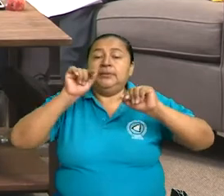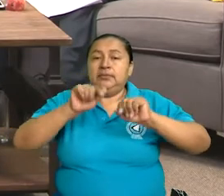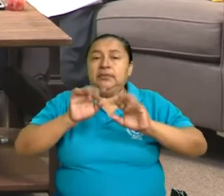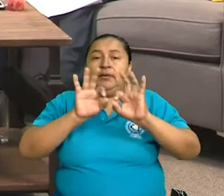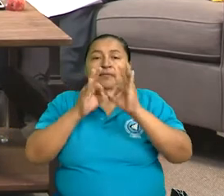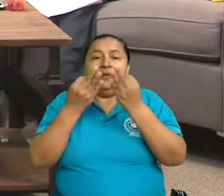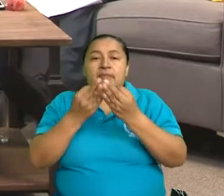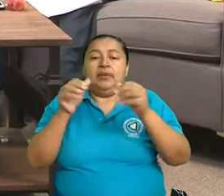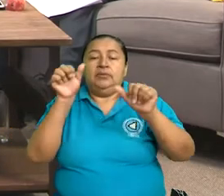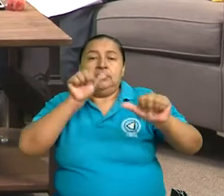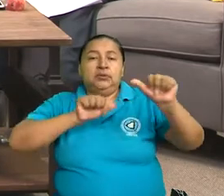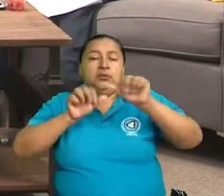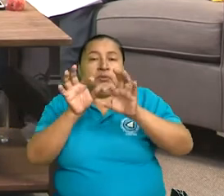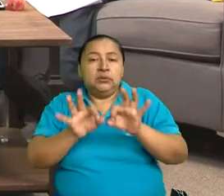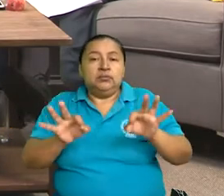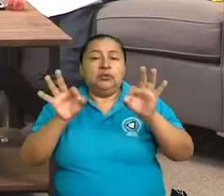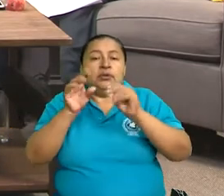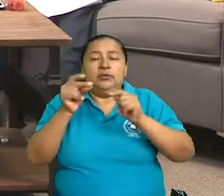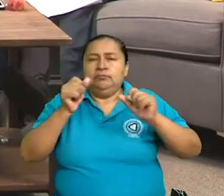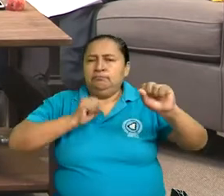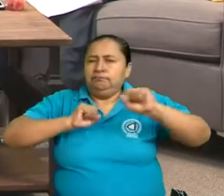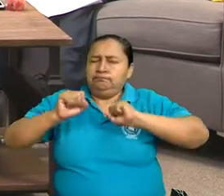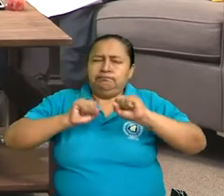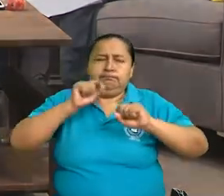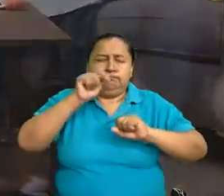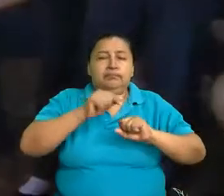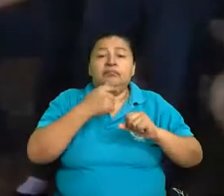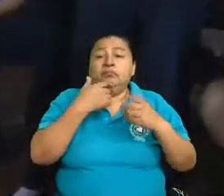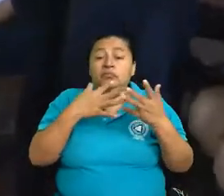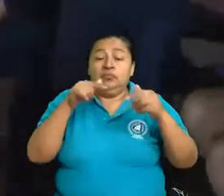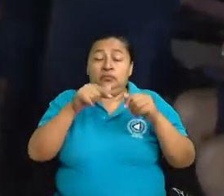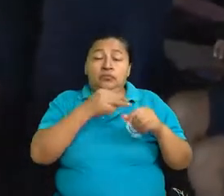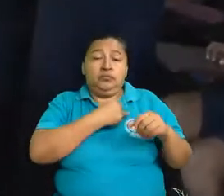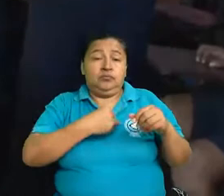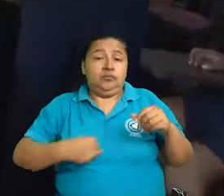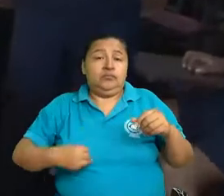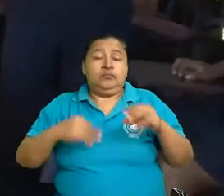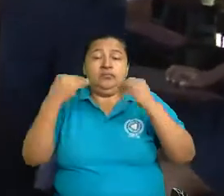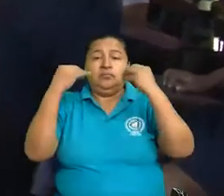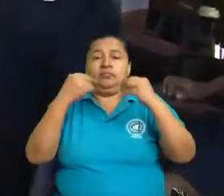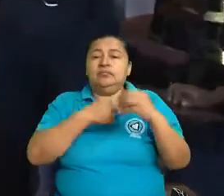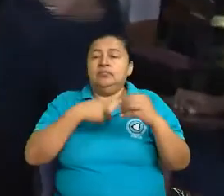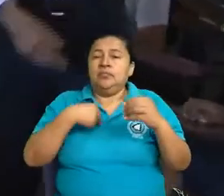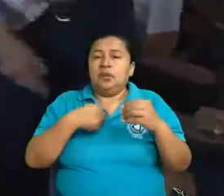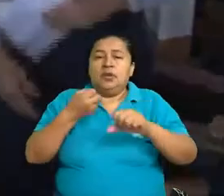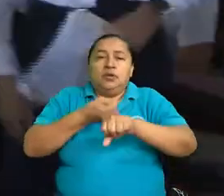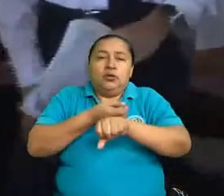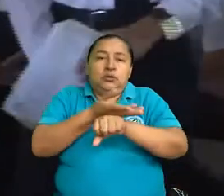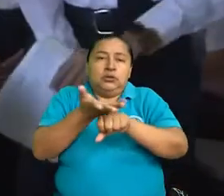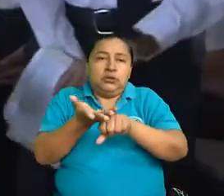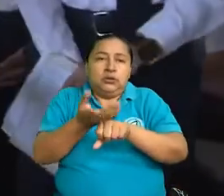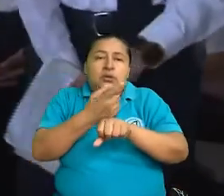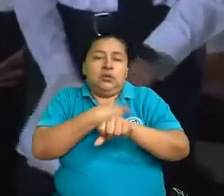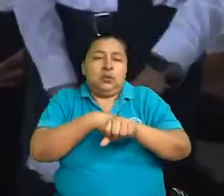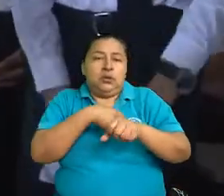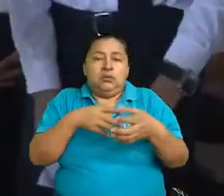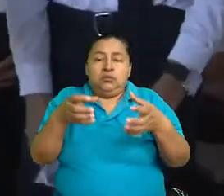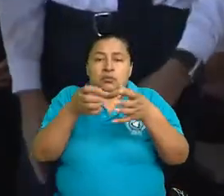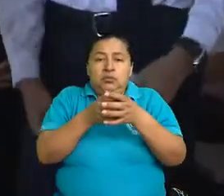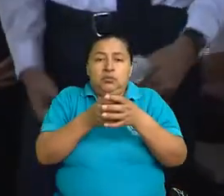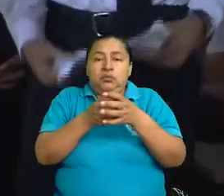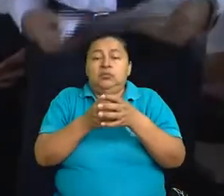familia es un actor activamente. Entonces, por eso, desde el Ministerio de Educación se han creado las consejerías de las comunidades